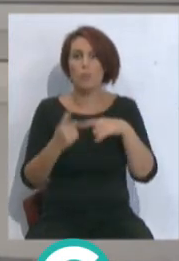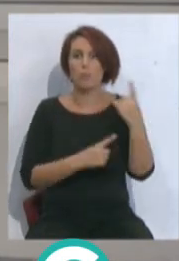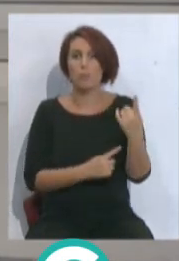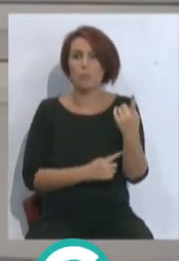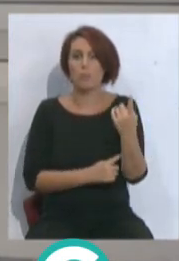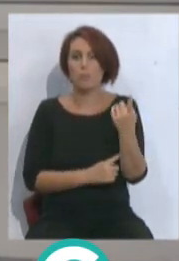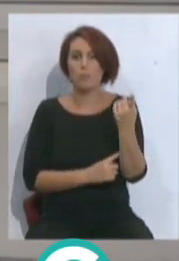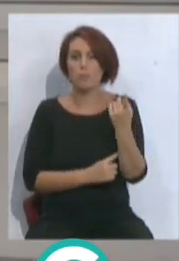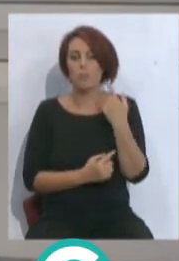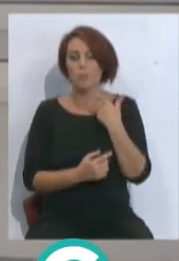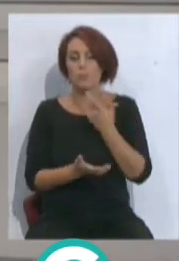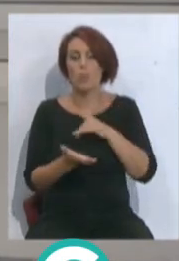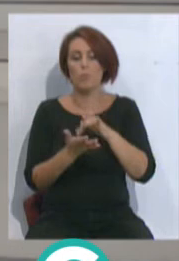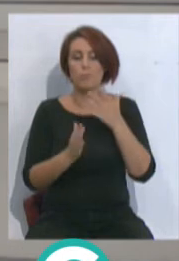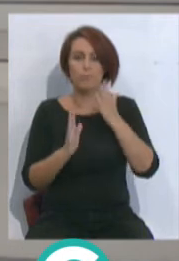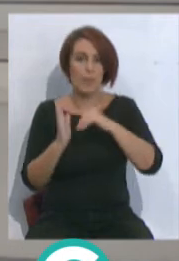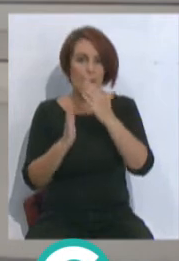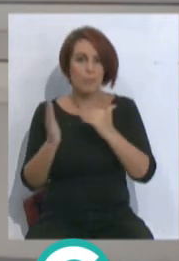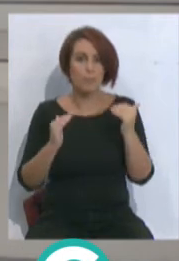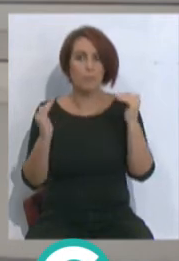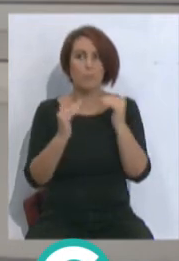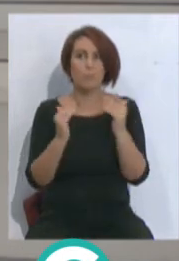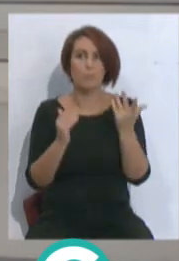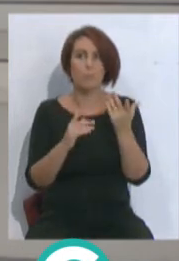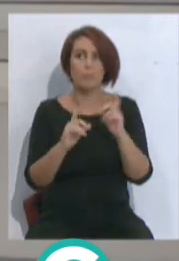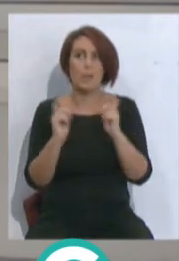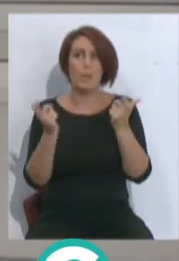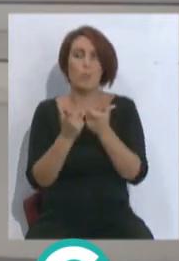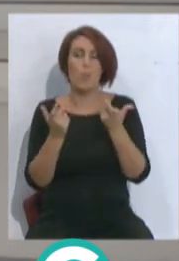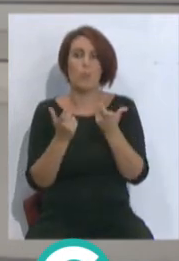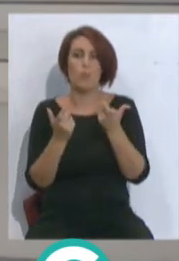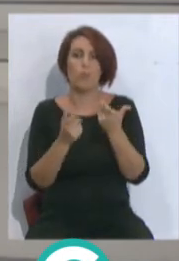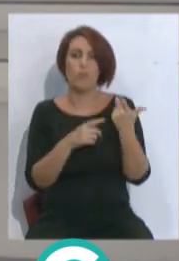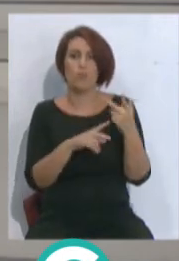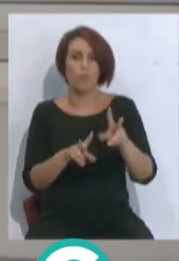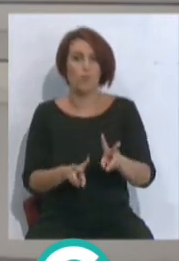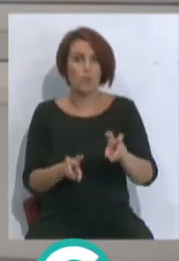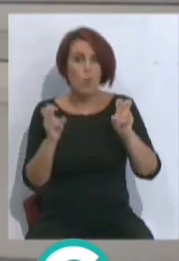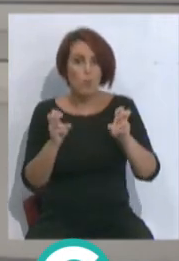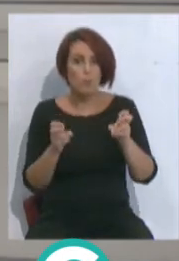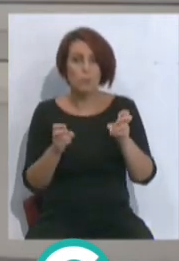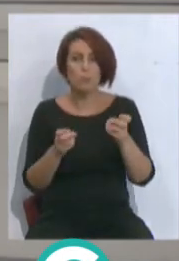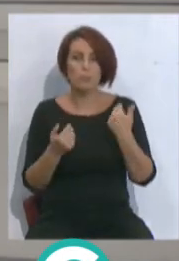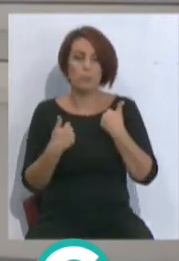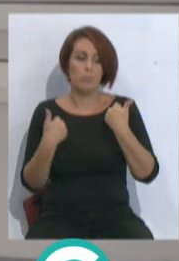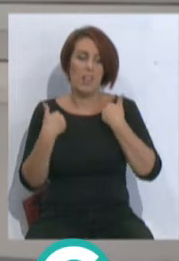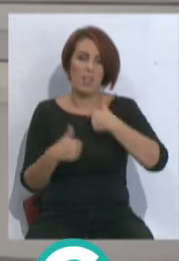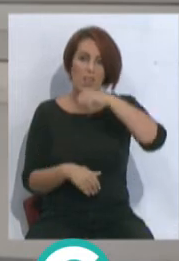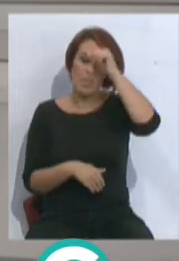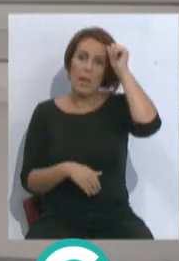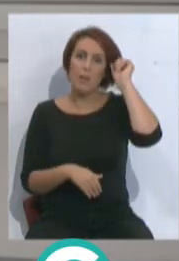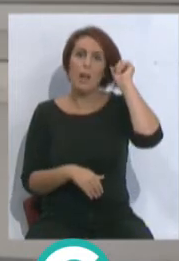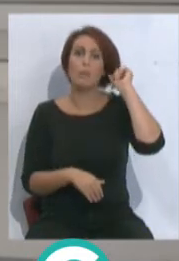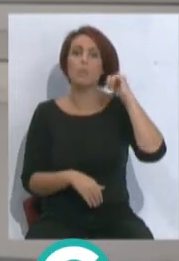ese empate ante el Valencia con un equipo muy novedoso por parte de Álvaro Cervera,